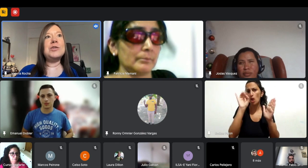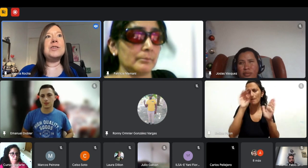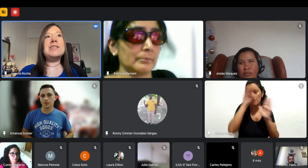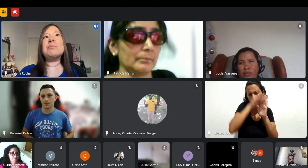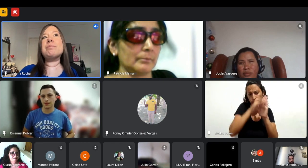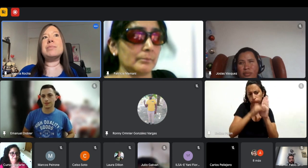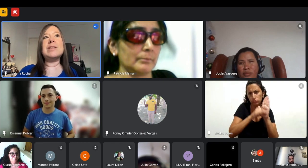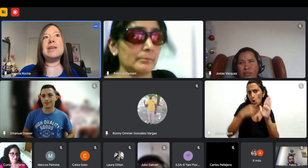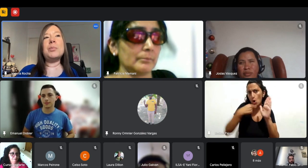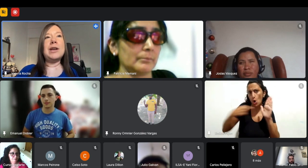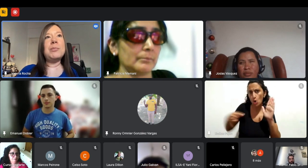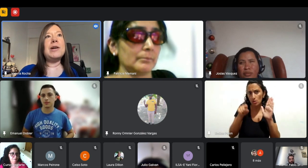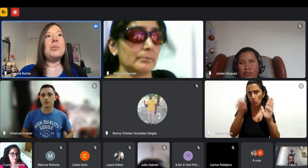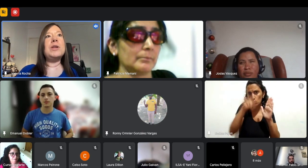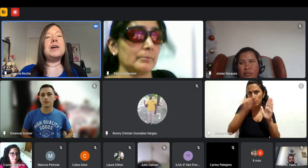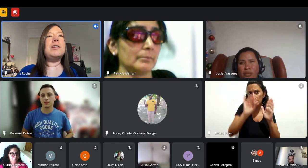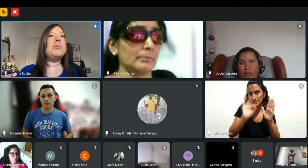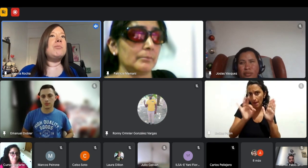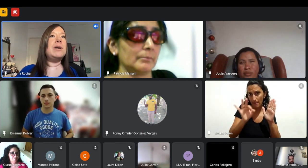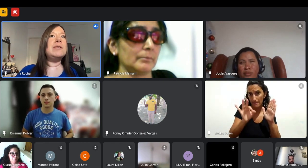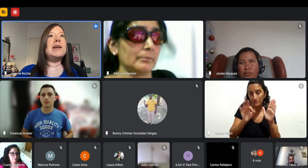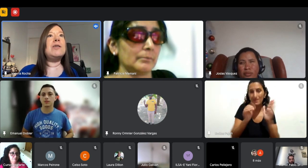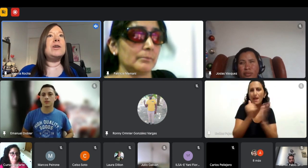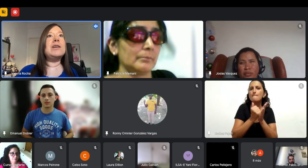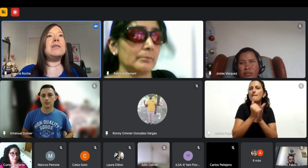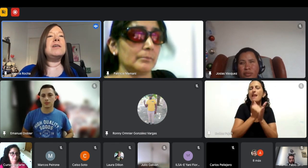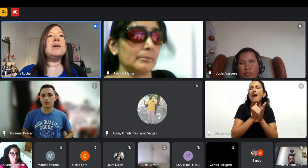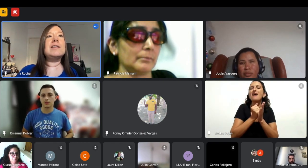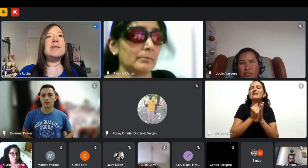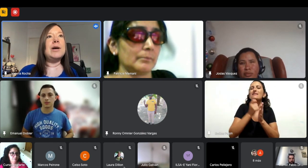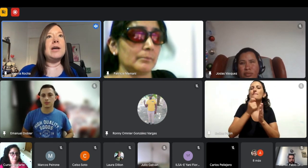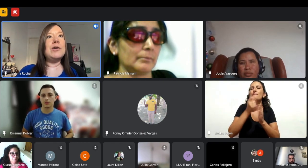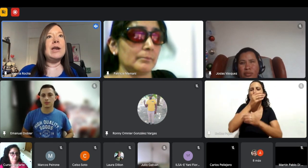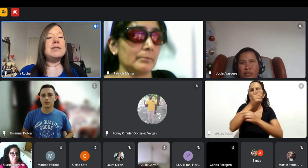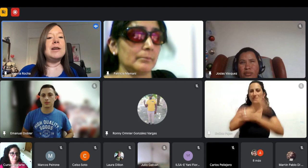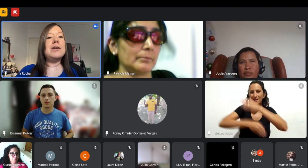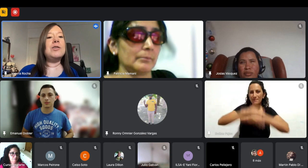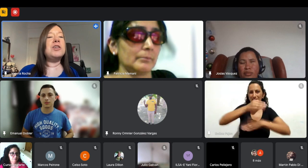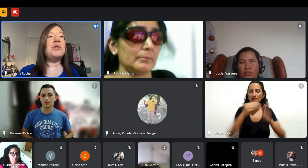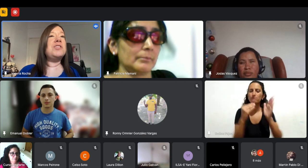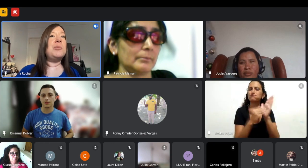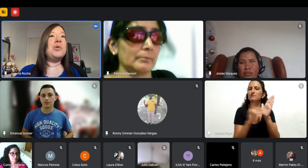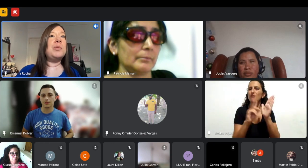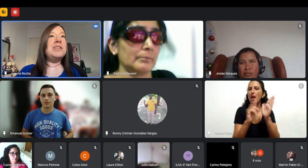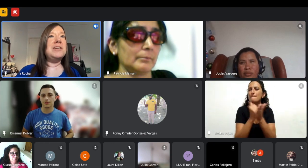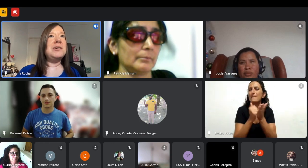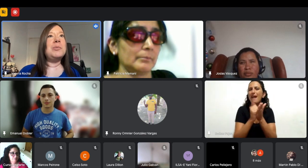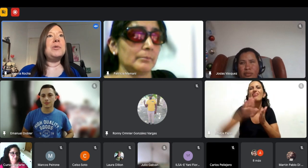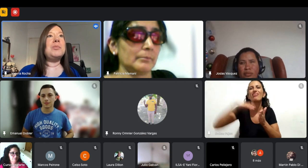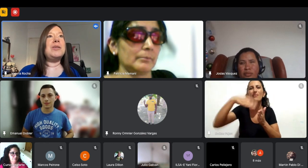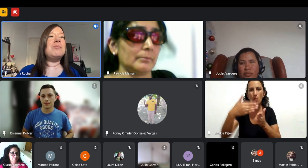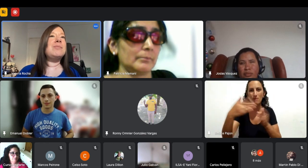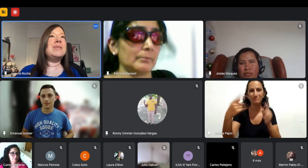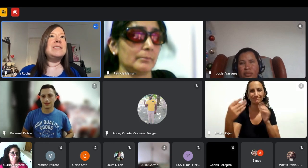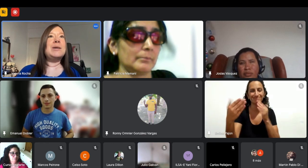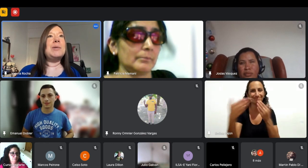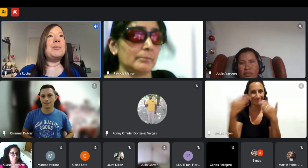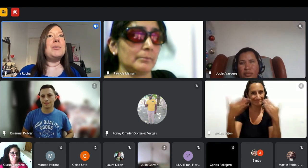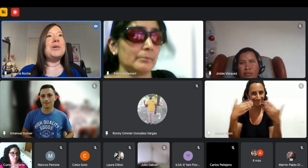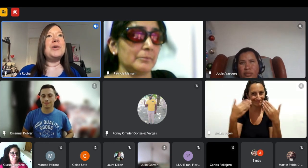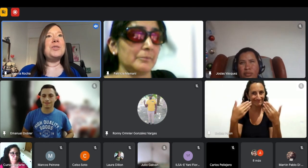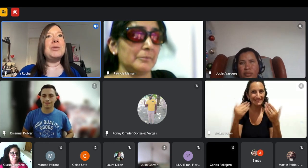encantaba ¿no? esperar para comunicarlo va a ser algo que se va a dar con la charla ¿no? que no es tampoco mentir es como bueno